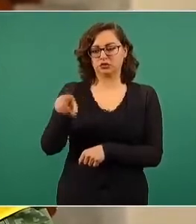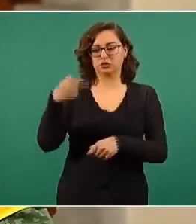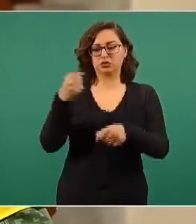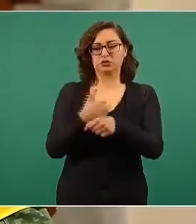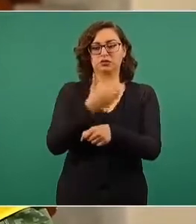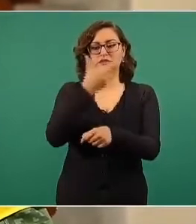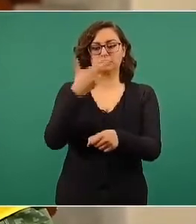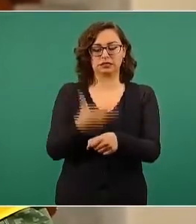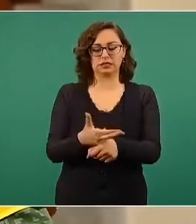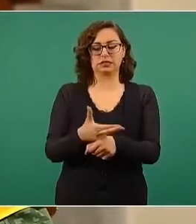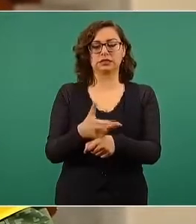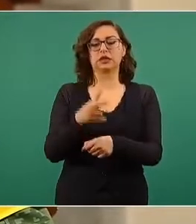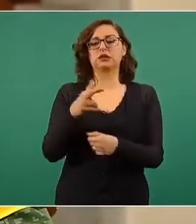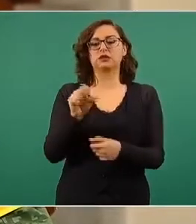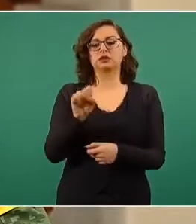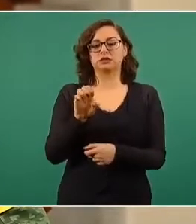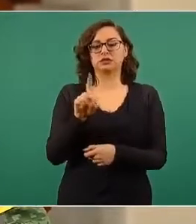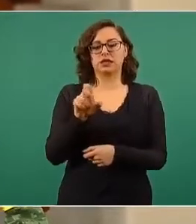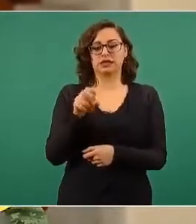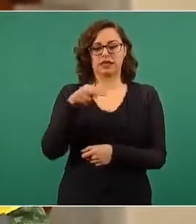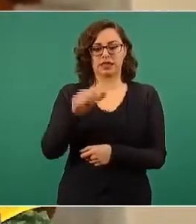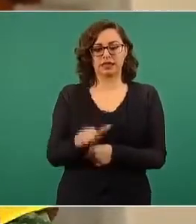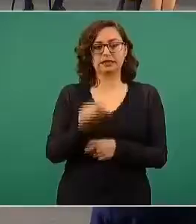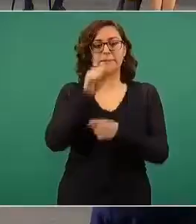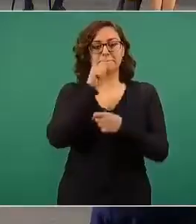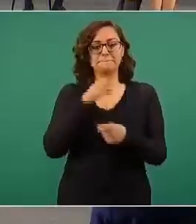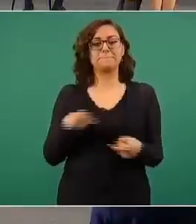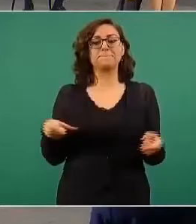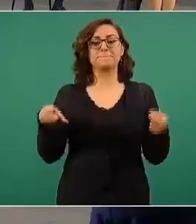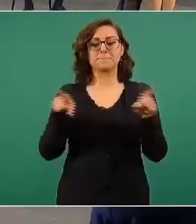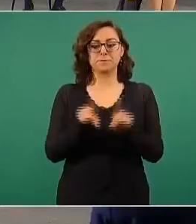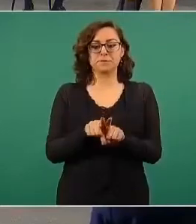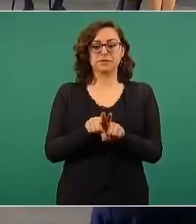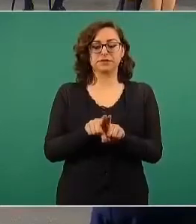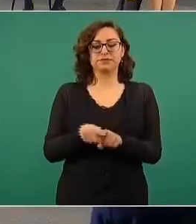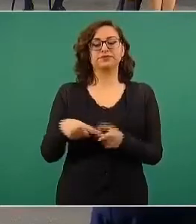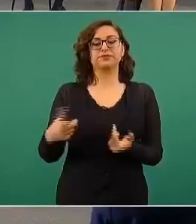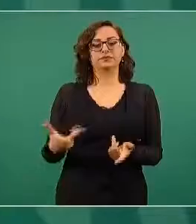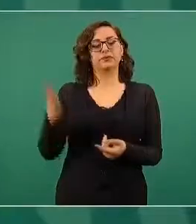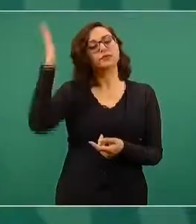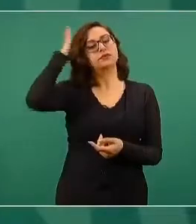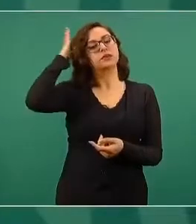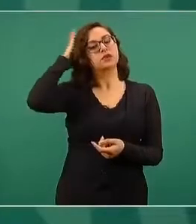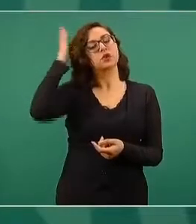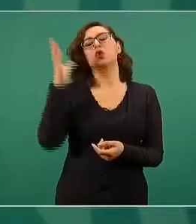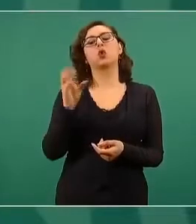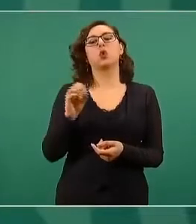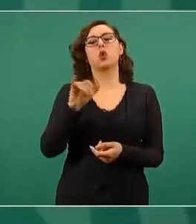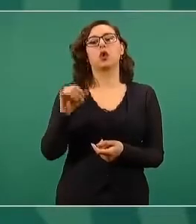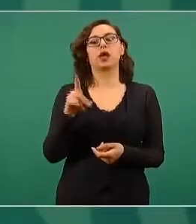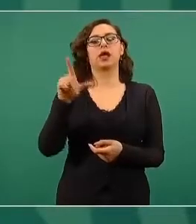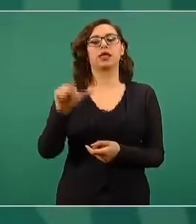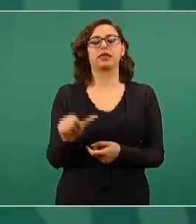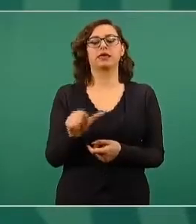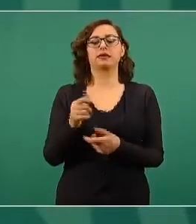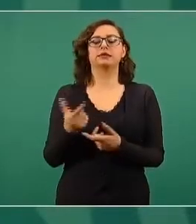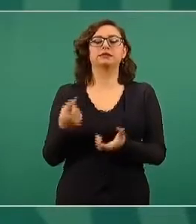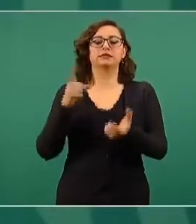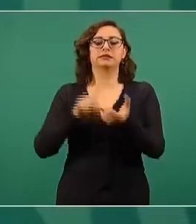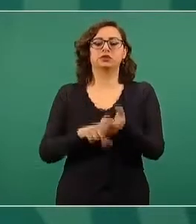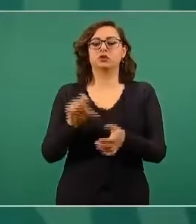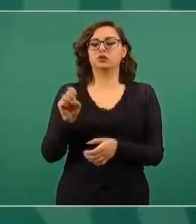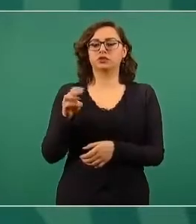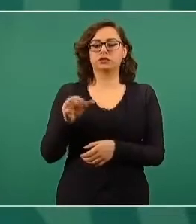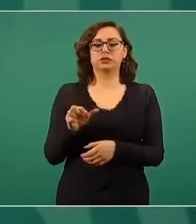de la Defensa. Lo mismo el almirante Ojeda de Marina ha